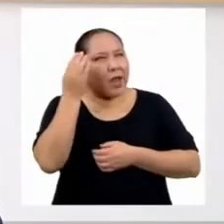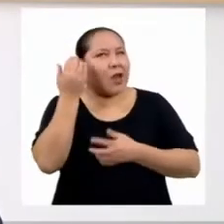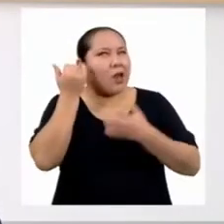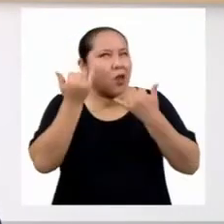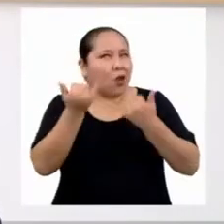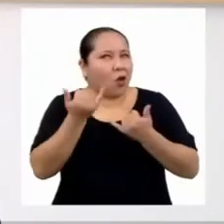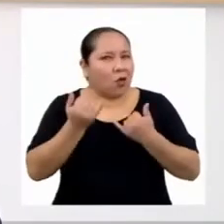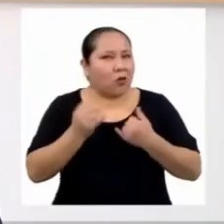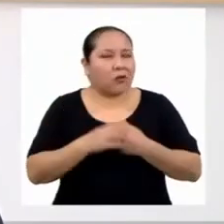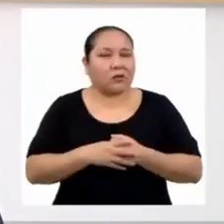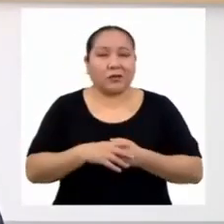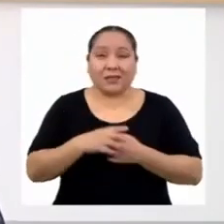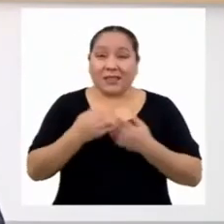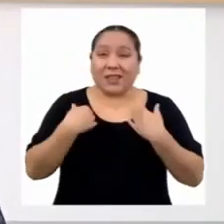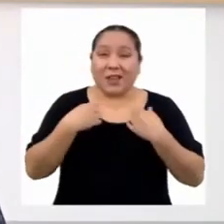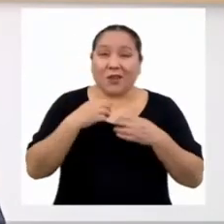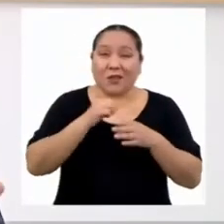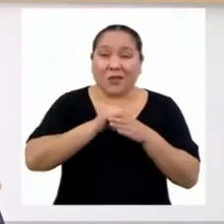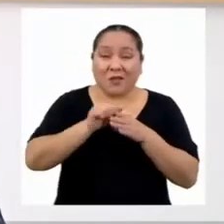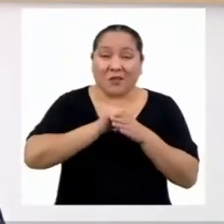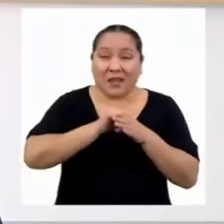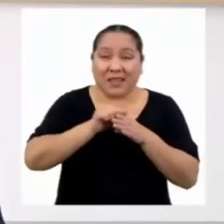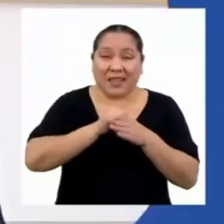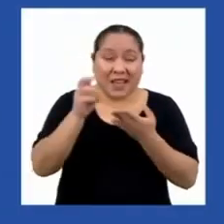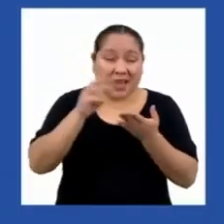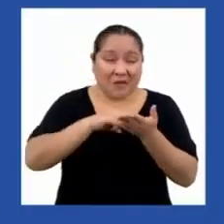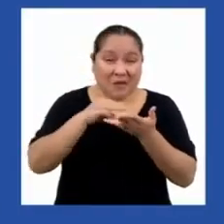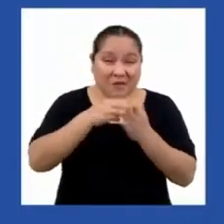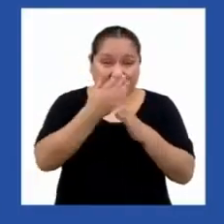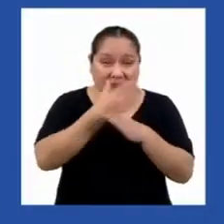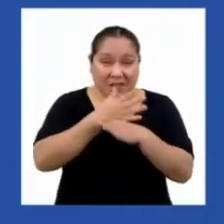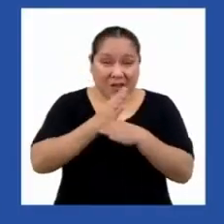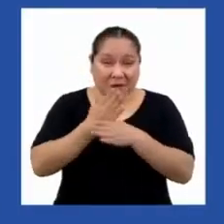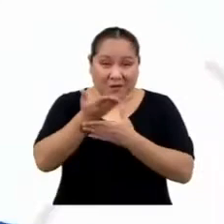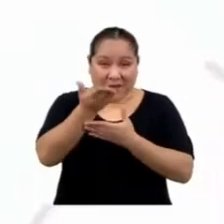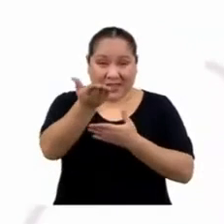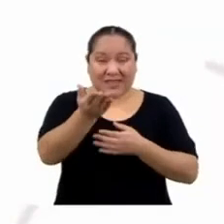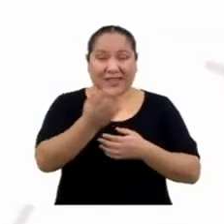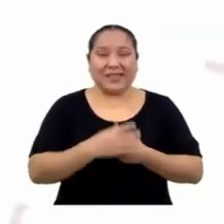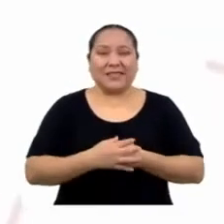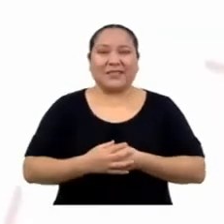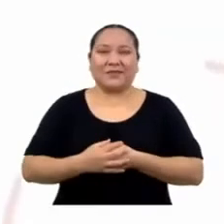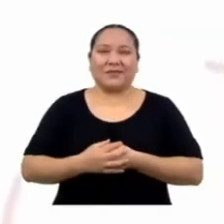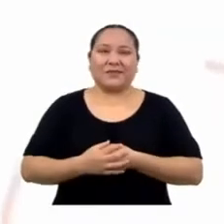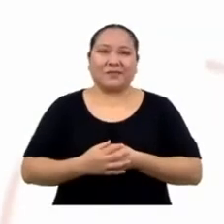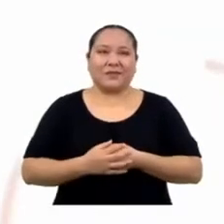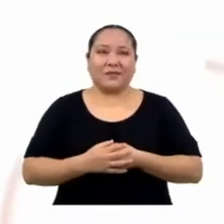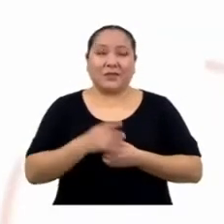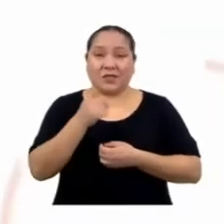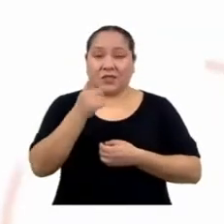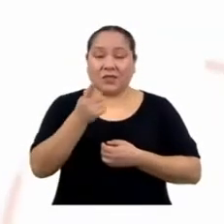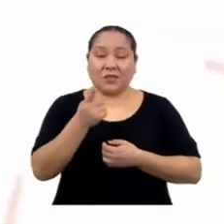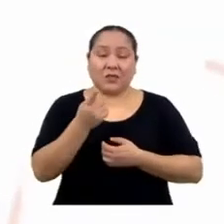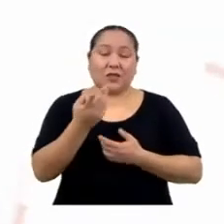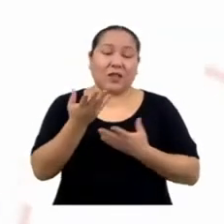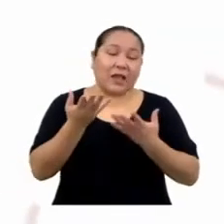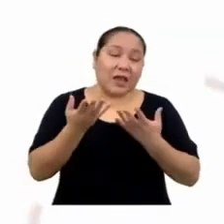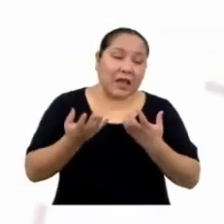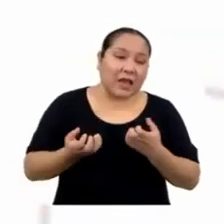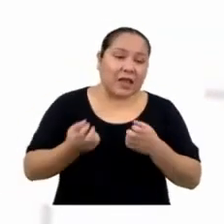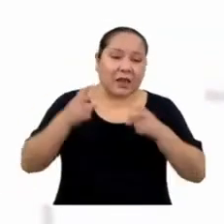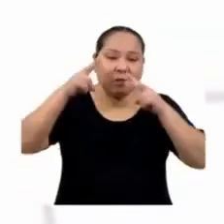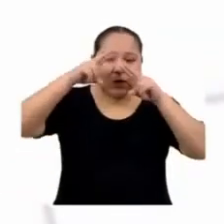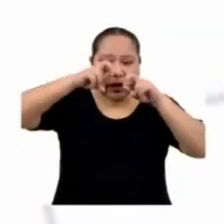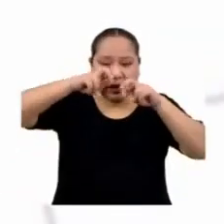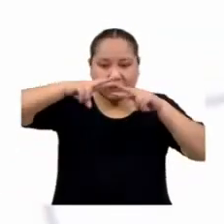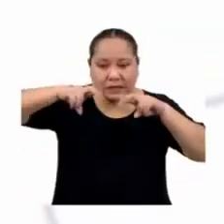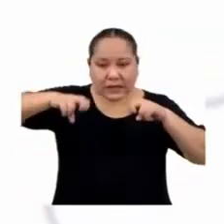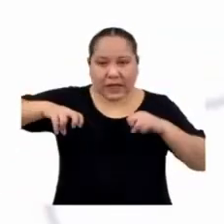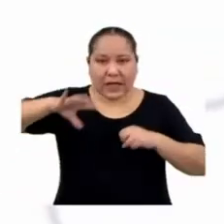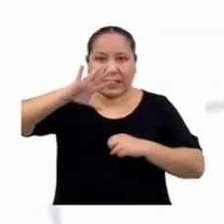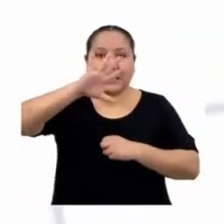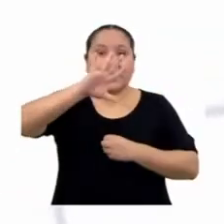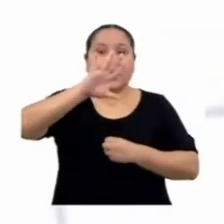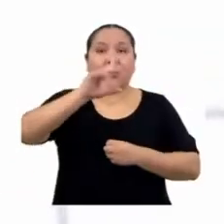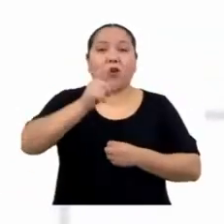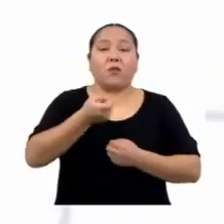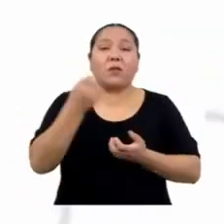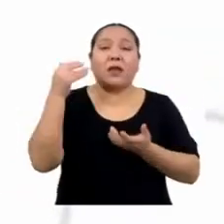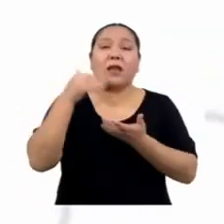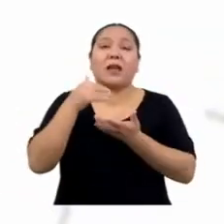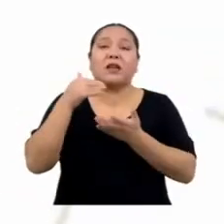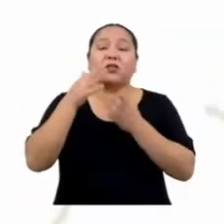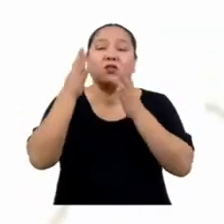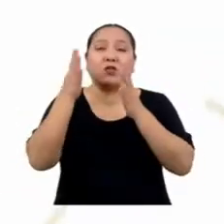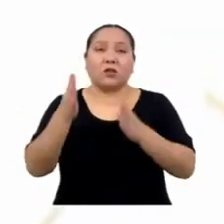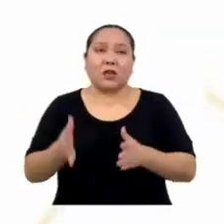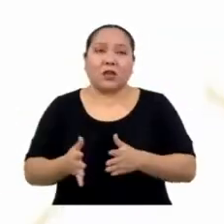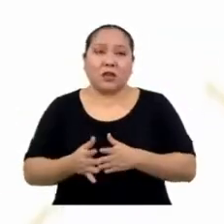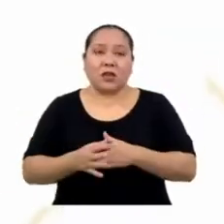Tengo ejercicio más para compartirles, por supuesto. Se desea hacer un estudio en los 5.000 estudiantes del